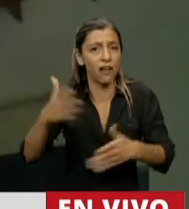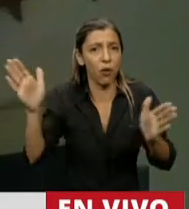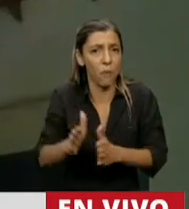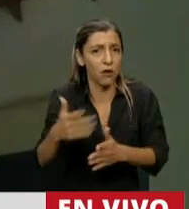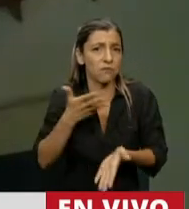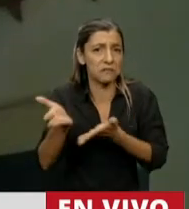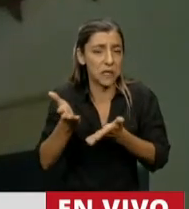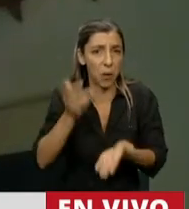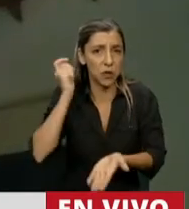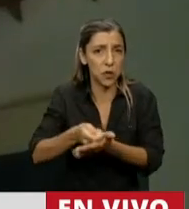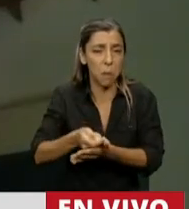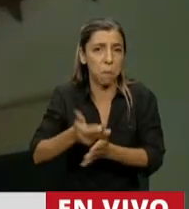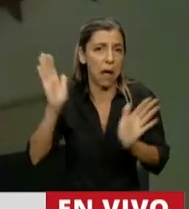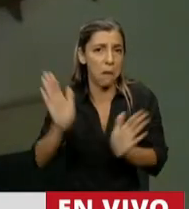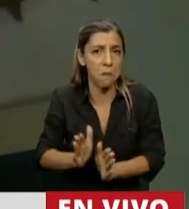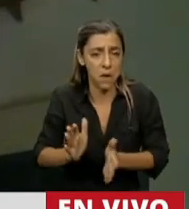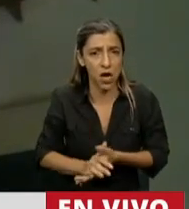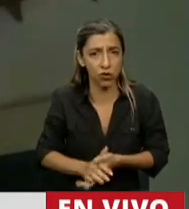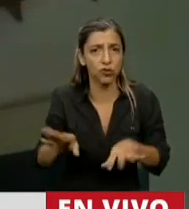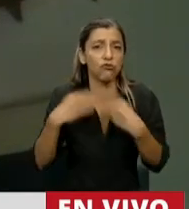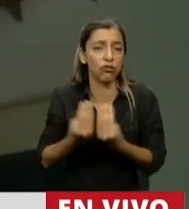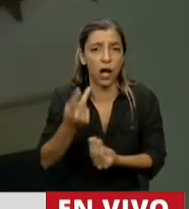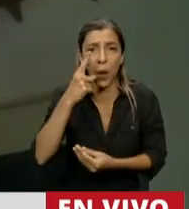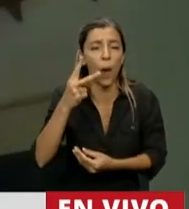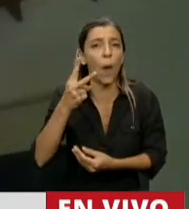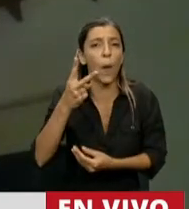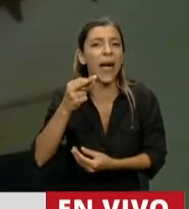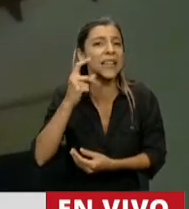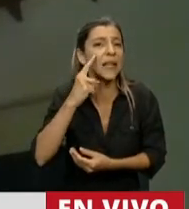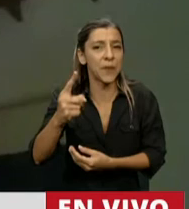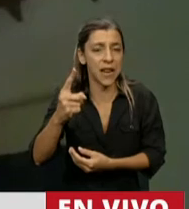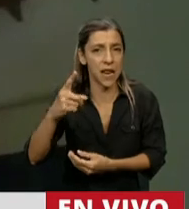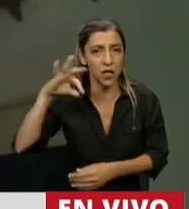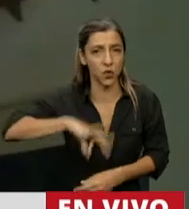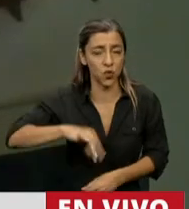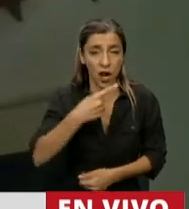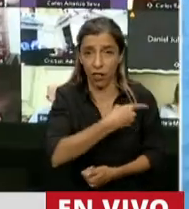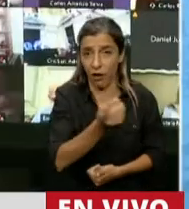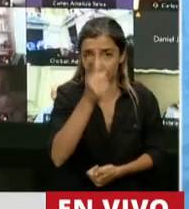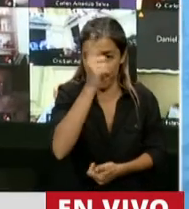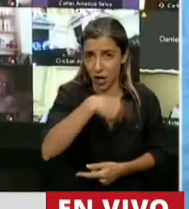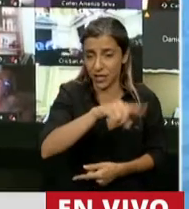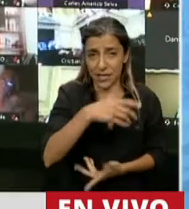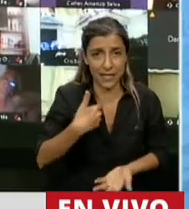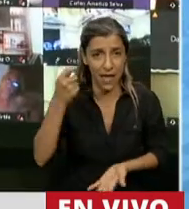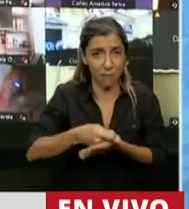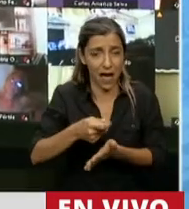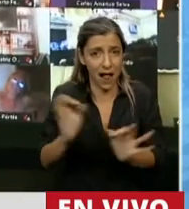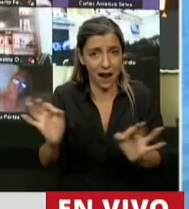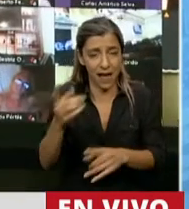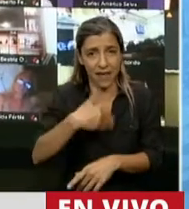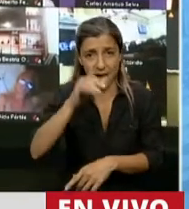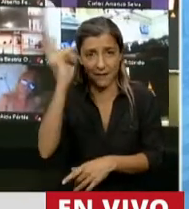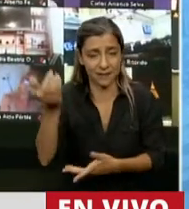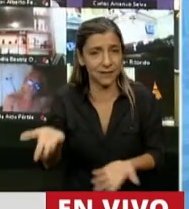servicio, entre ellos, más de 20.000 sueldos, lo cual nos conduce además al segundo supuesto